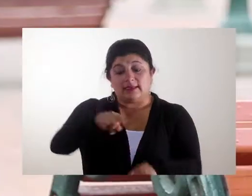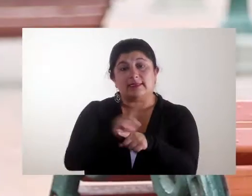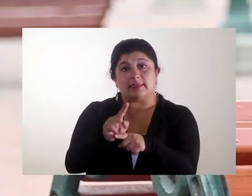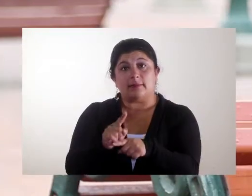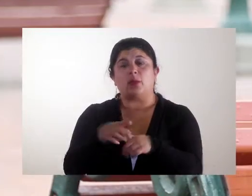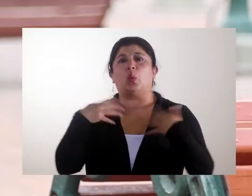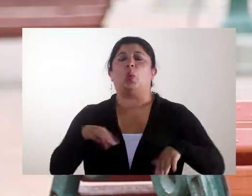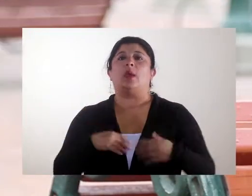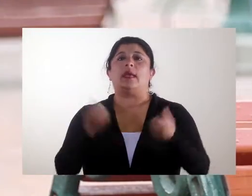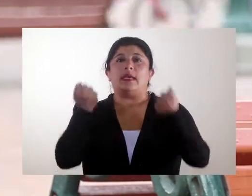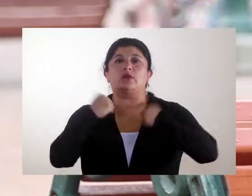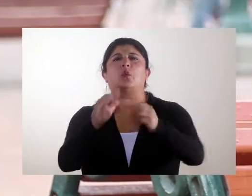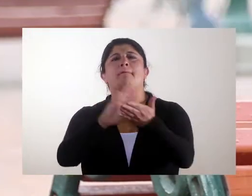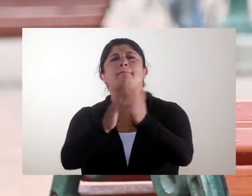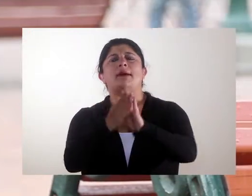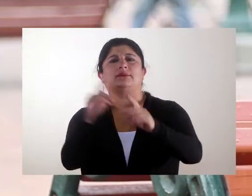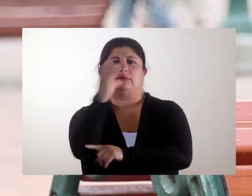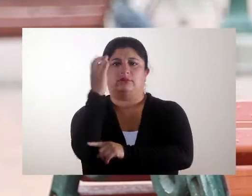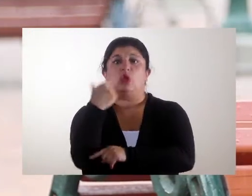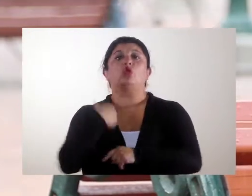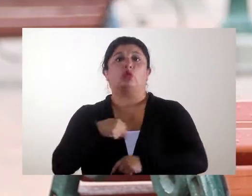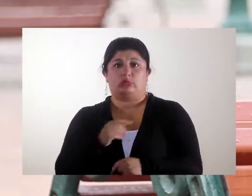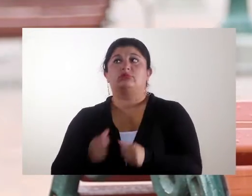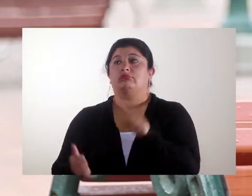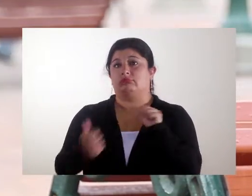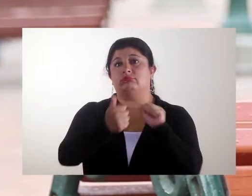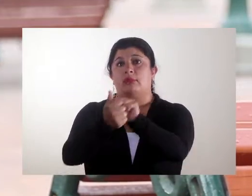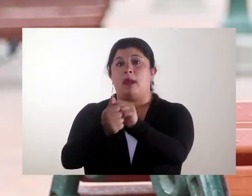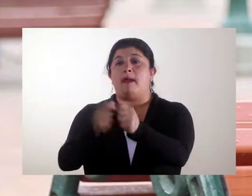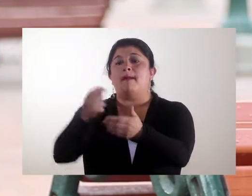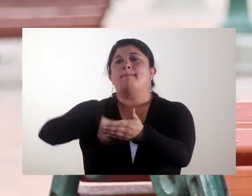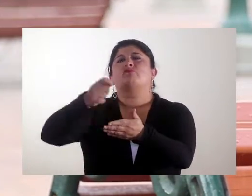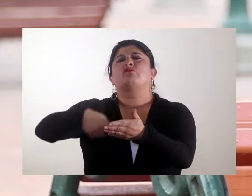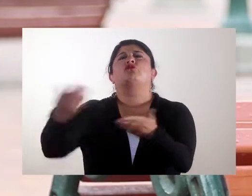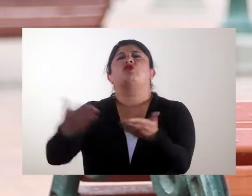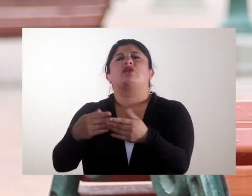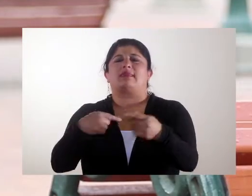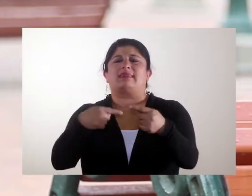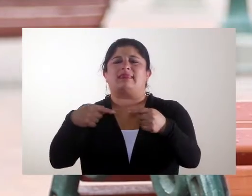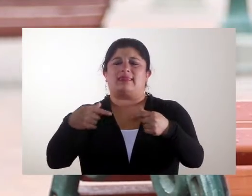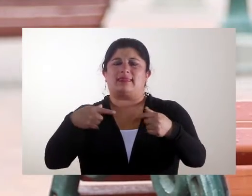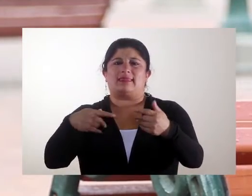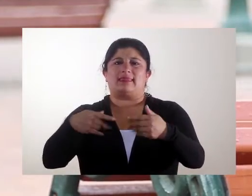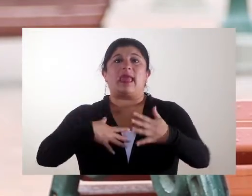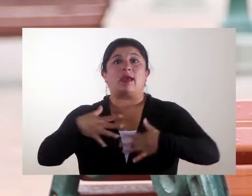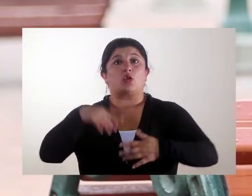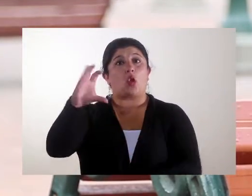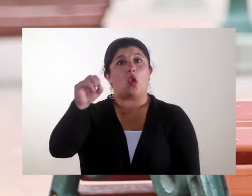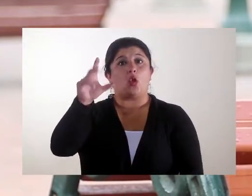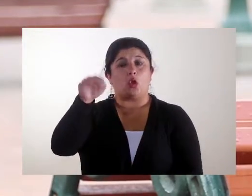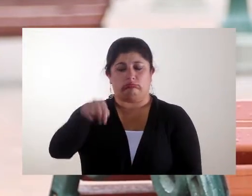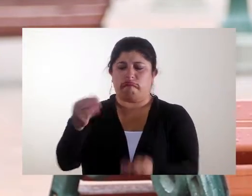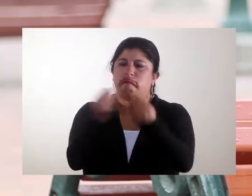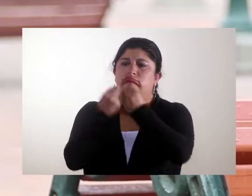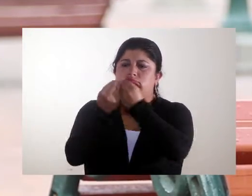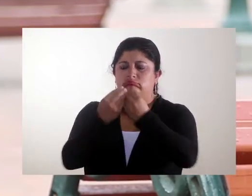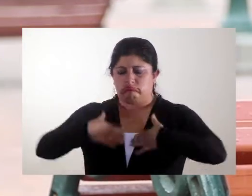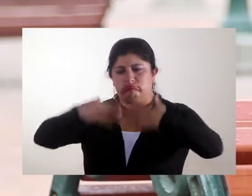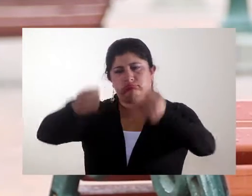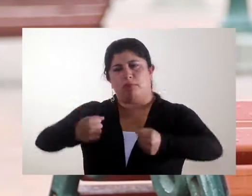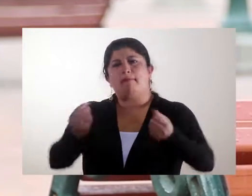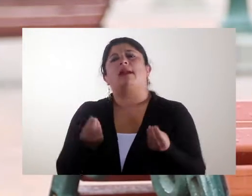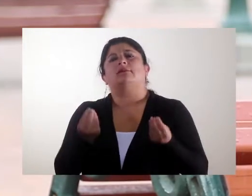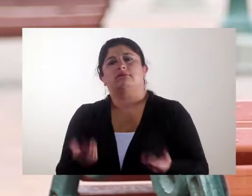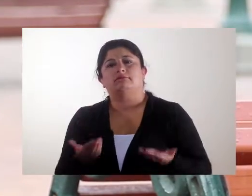Esta ha sido una semana muy importante para el esfuerzo de la paz en Colombia. Estuvimos acompañando la firma de la paz en el Teatro Colón y también hicimos un